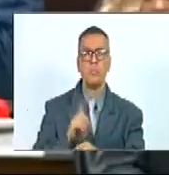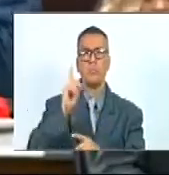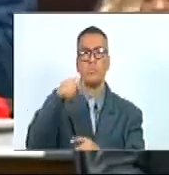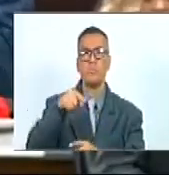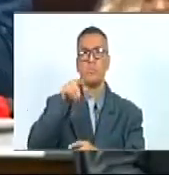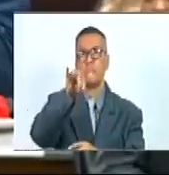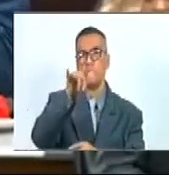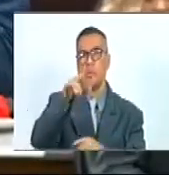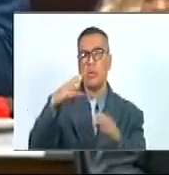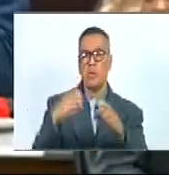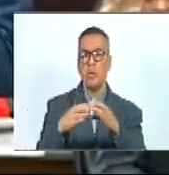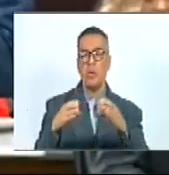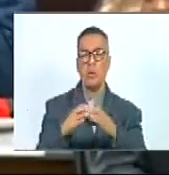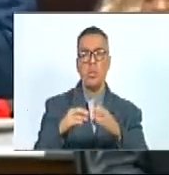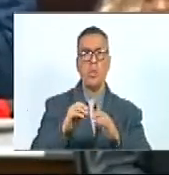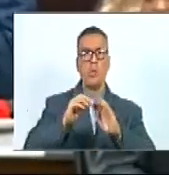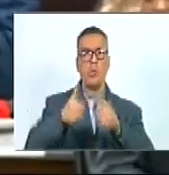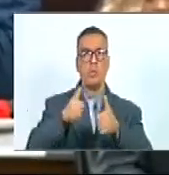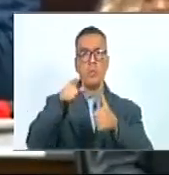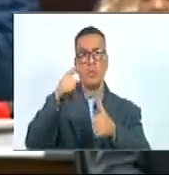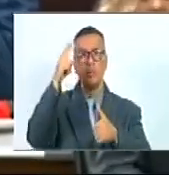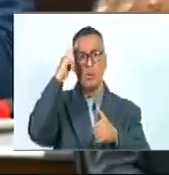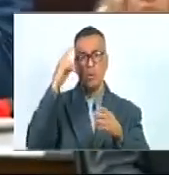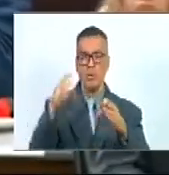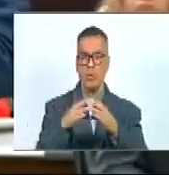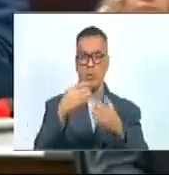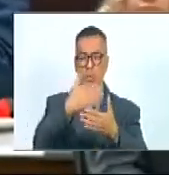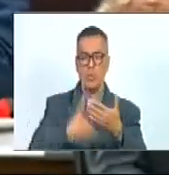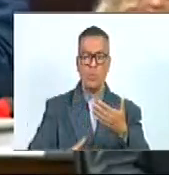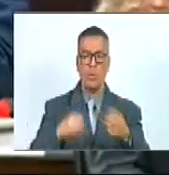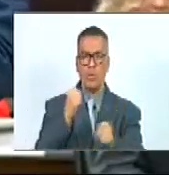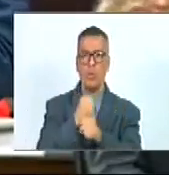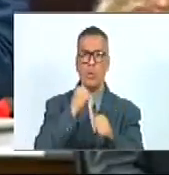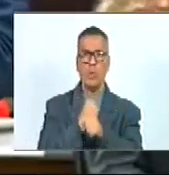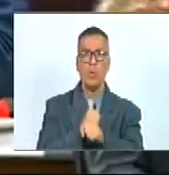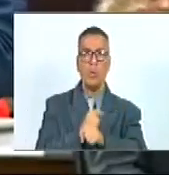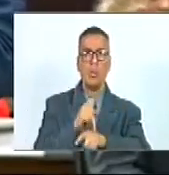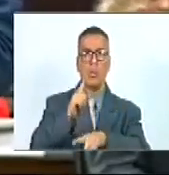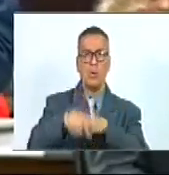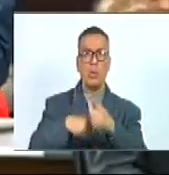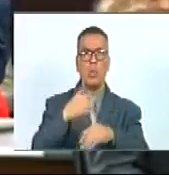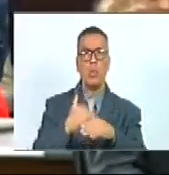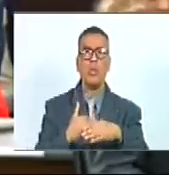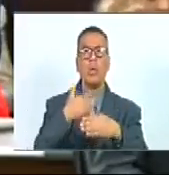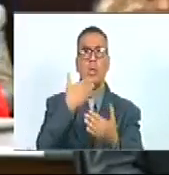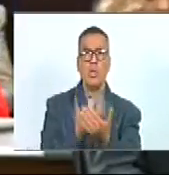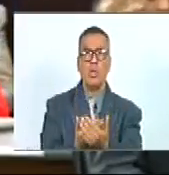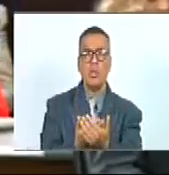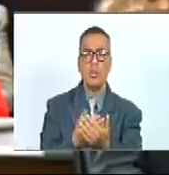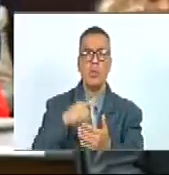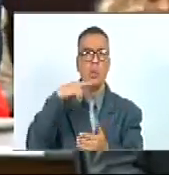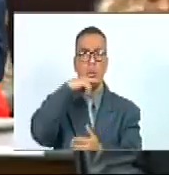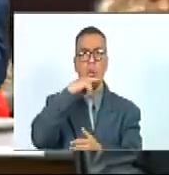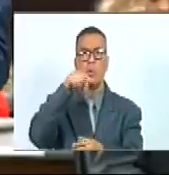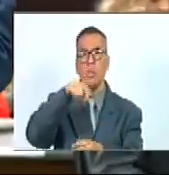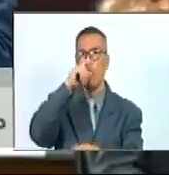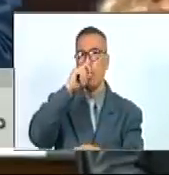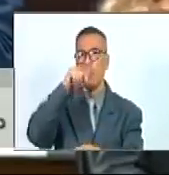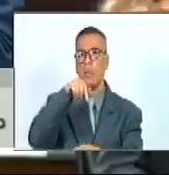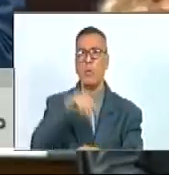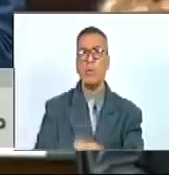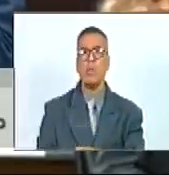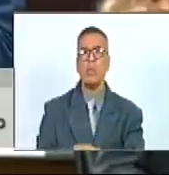dicha reunión surgió una agenda conjunta de trabajo que trasciende hasta el mes de octubre de este año